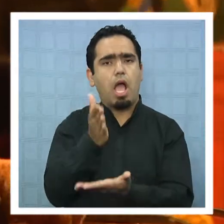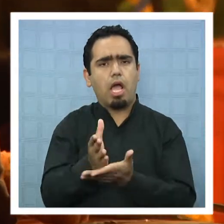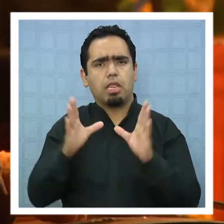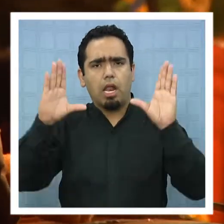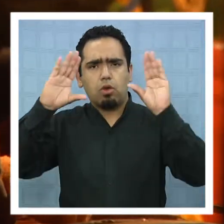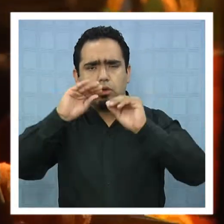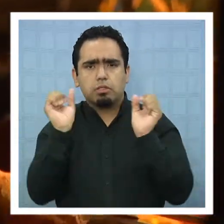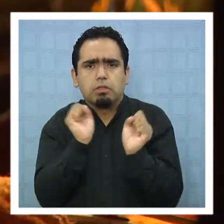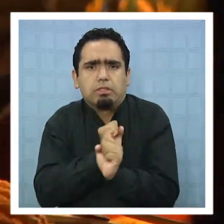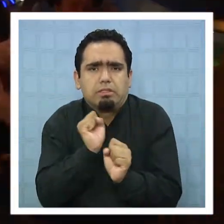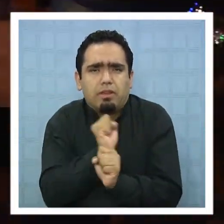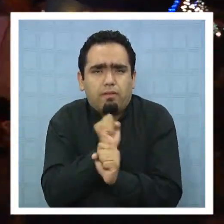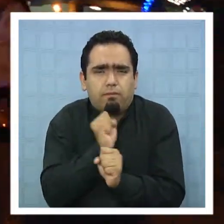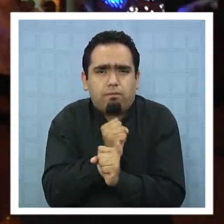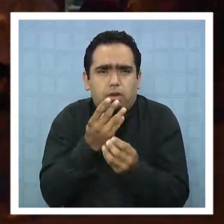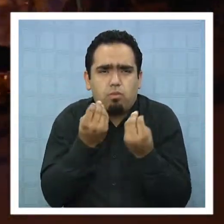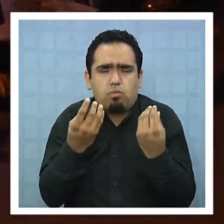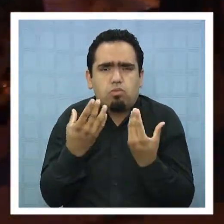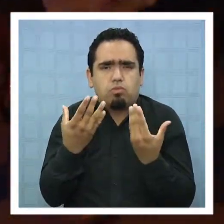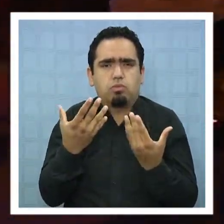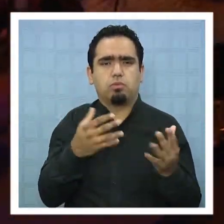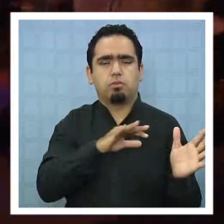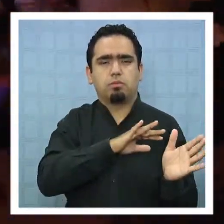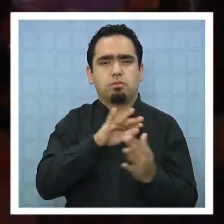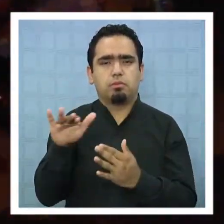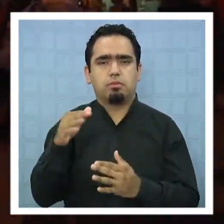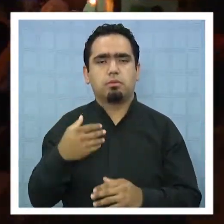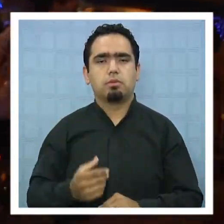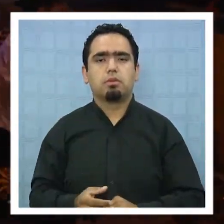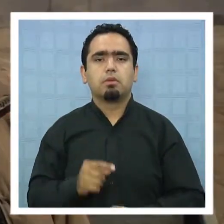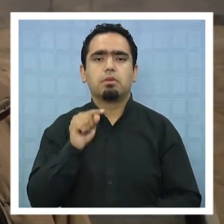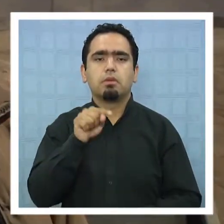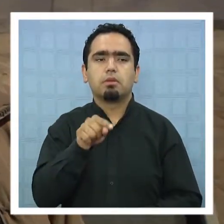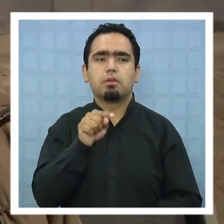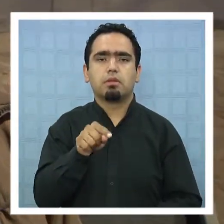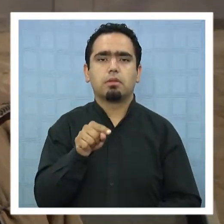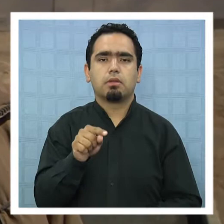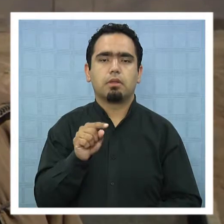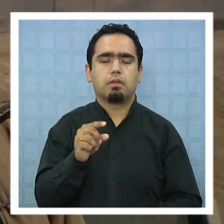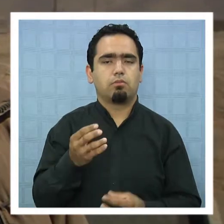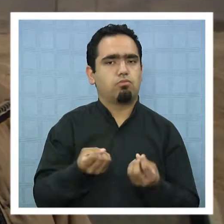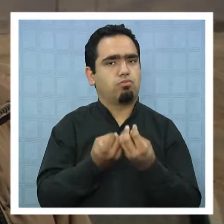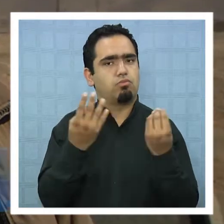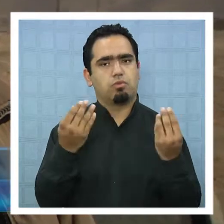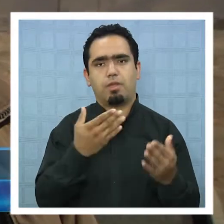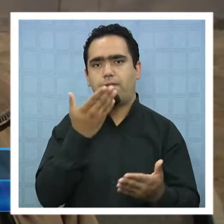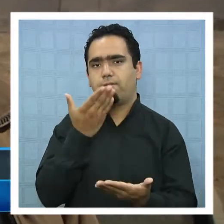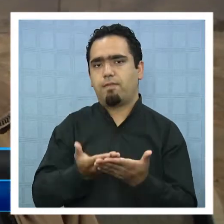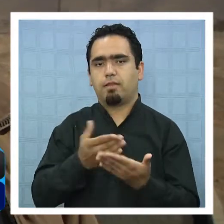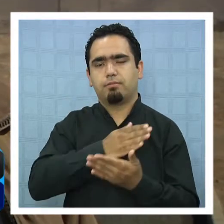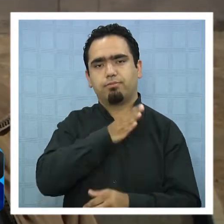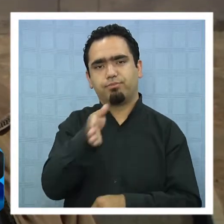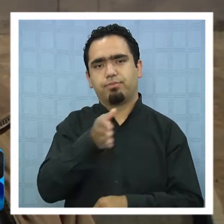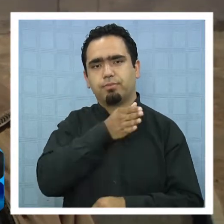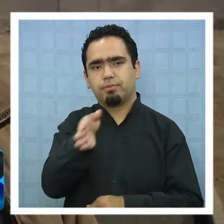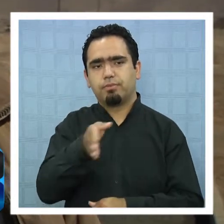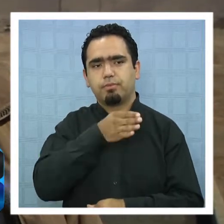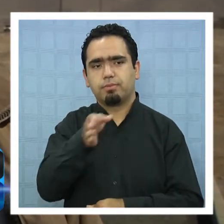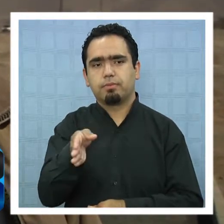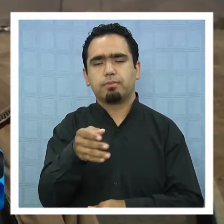varios grados bajo cero durante la noche. Esta sería la enésima vez. He venido varias veces a pie,